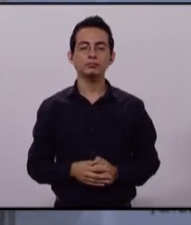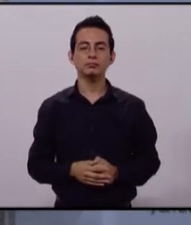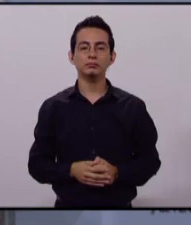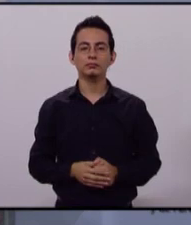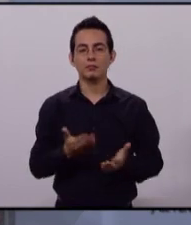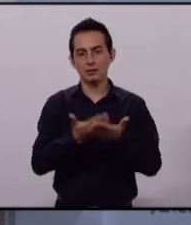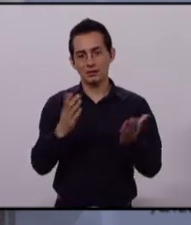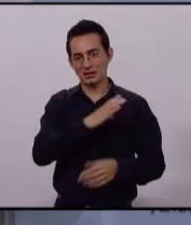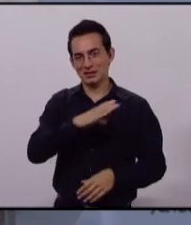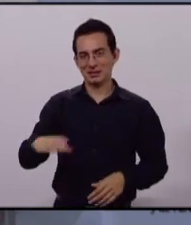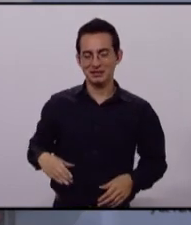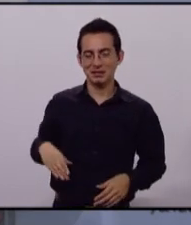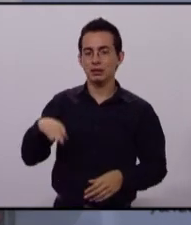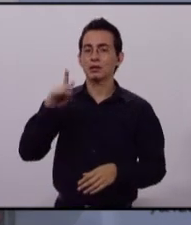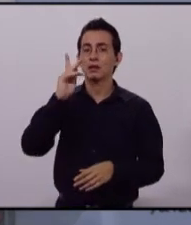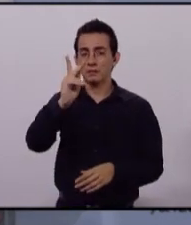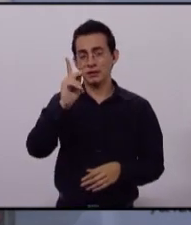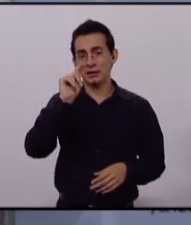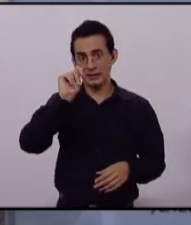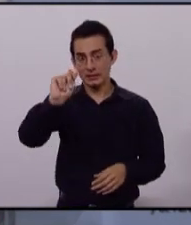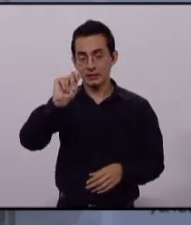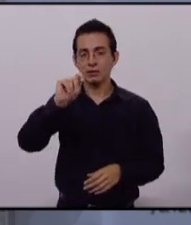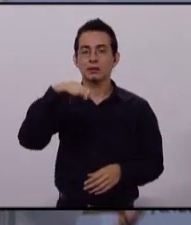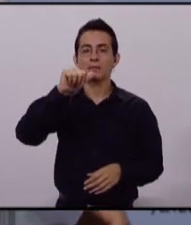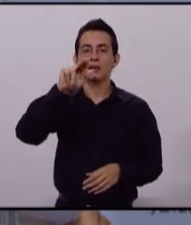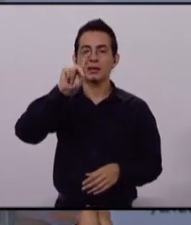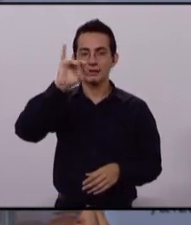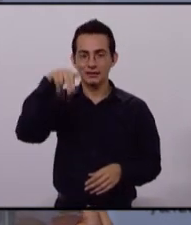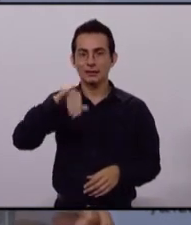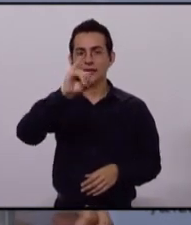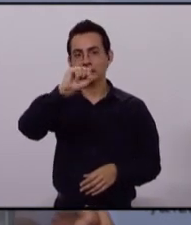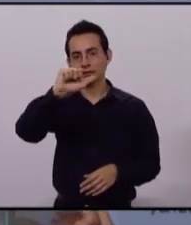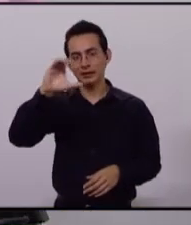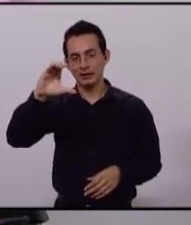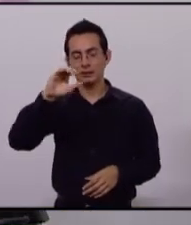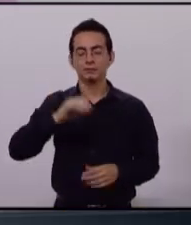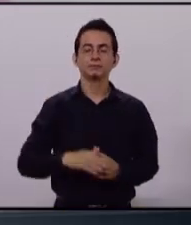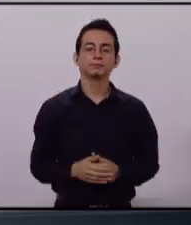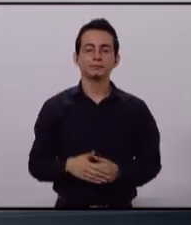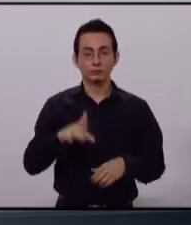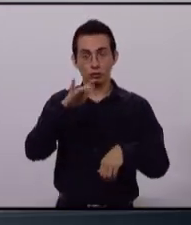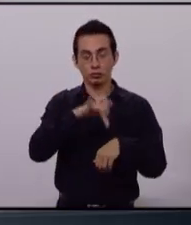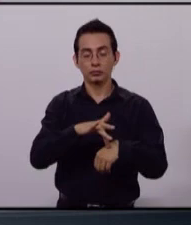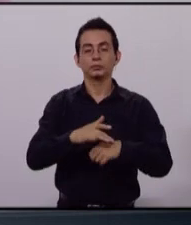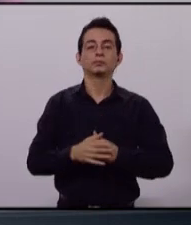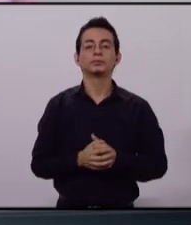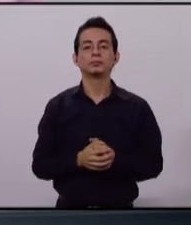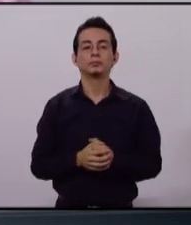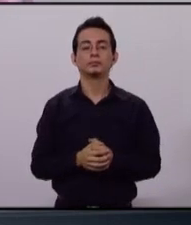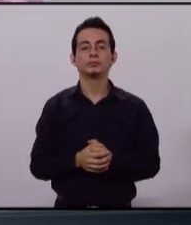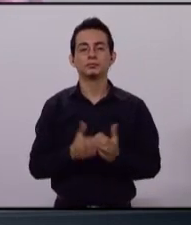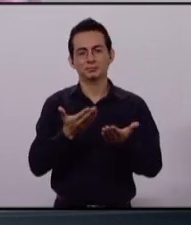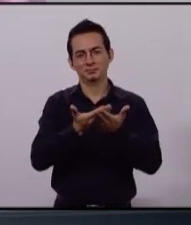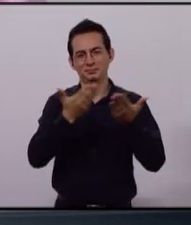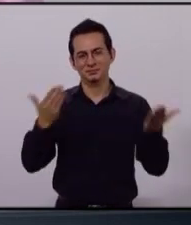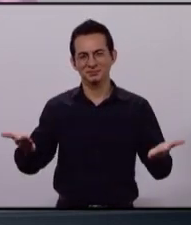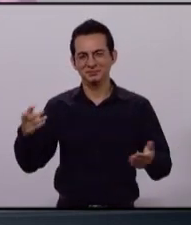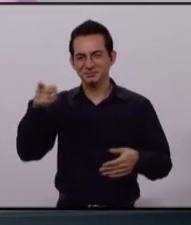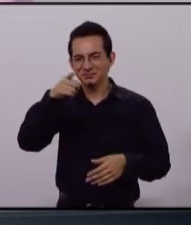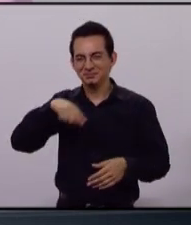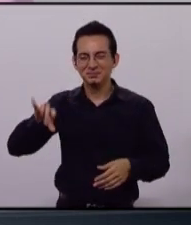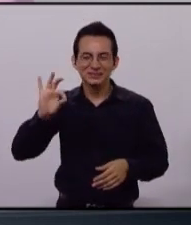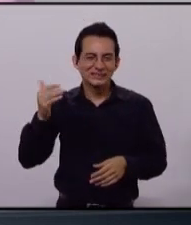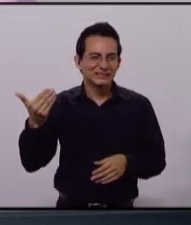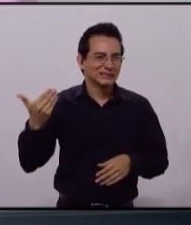Candidato del Partido del Trabajo, Martín Isaac Pérez, es su turno. Los acontecimientos de hace algunos